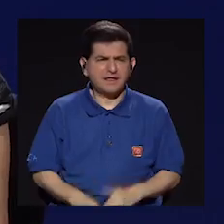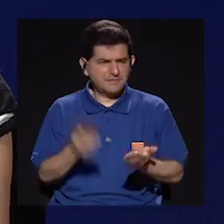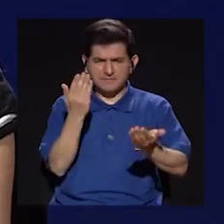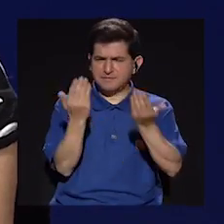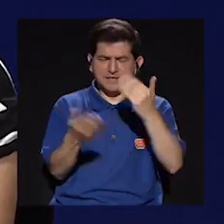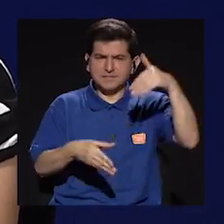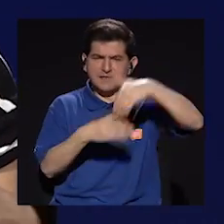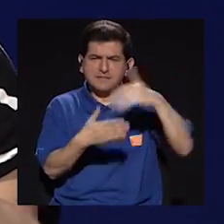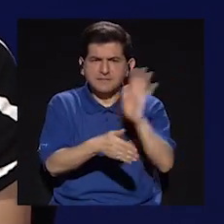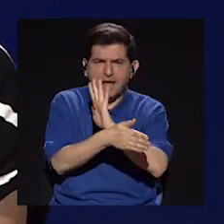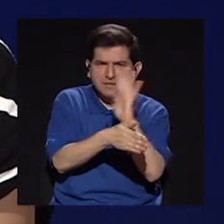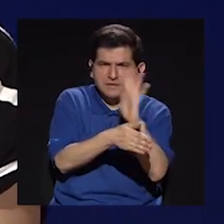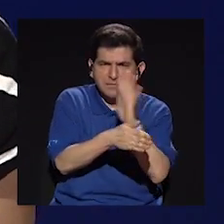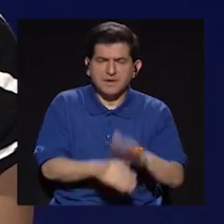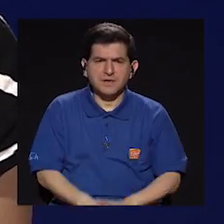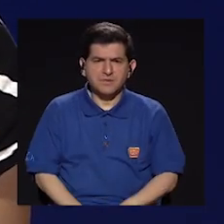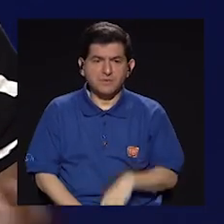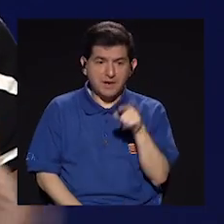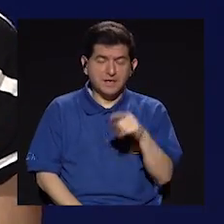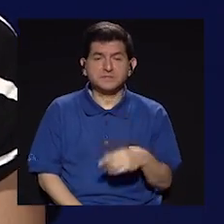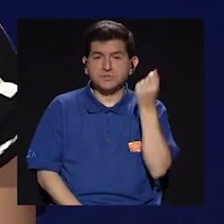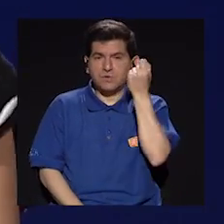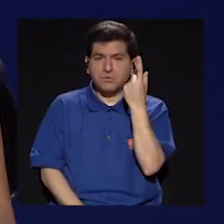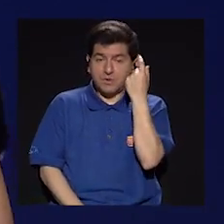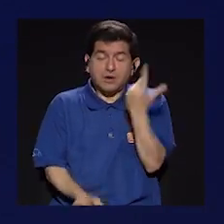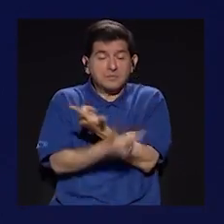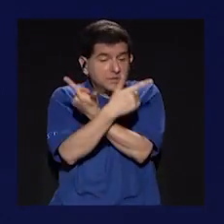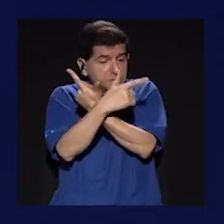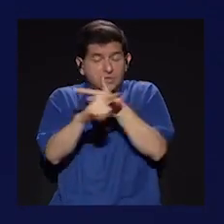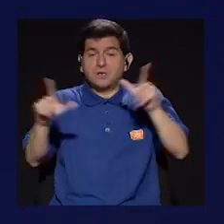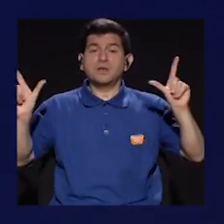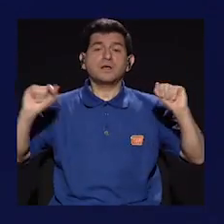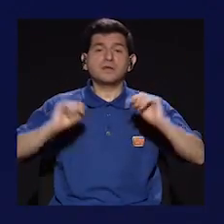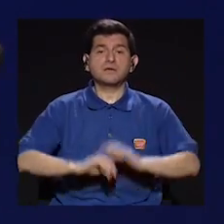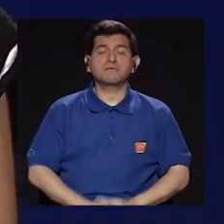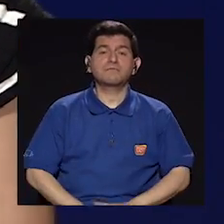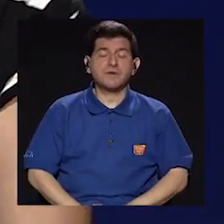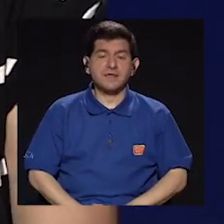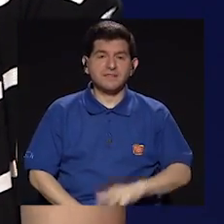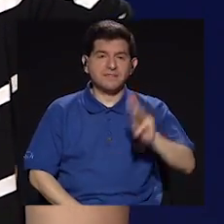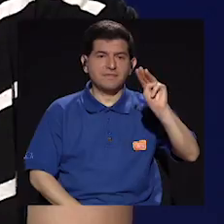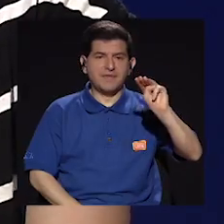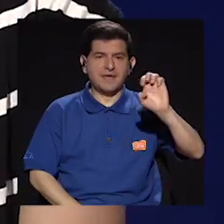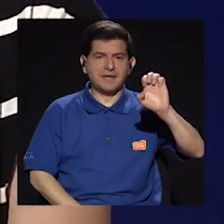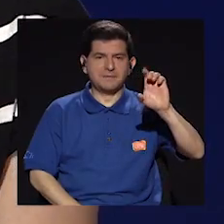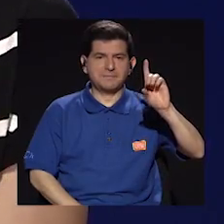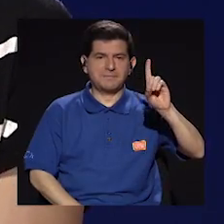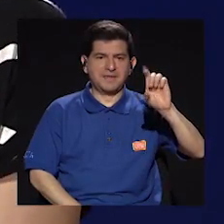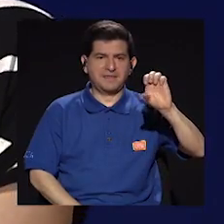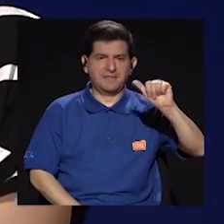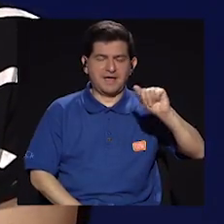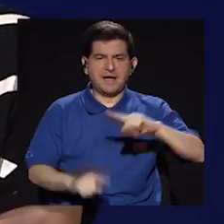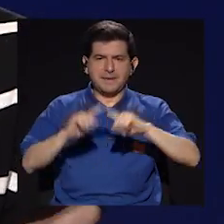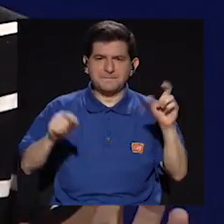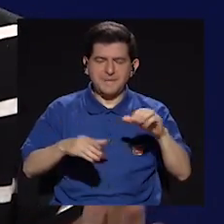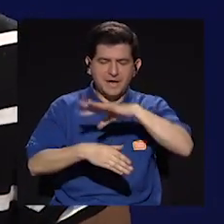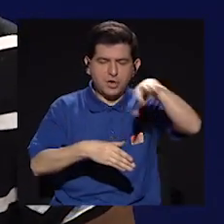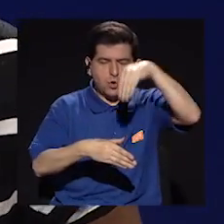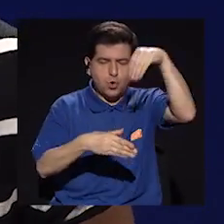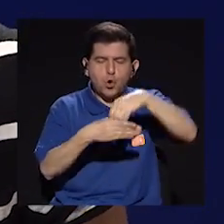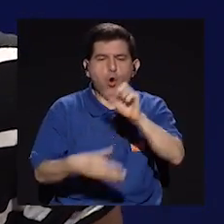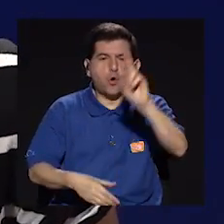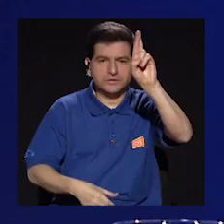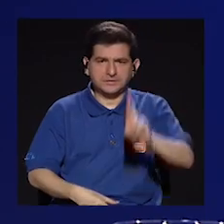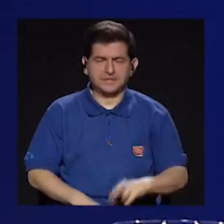metáforas dentro de la peli que va, entonces, de alguna manera es una interpretación libre de la Medea, pero para mí y en un contexto